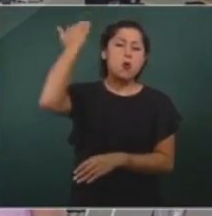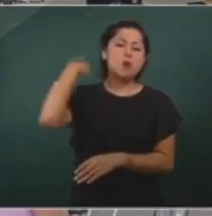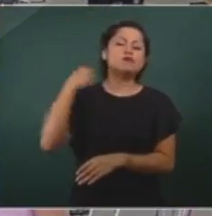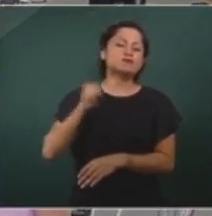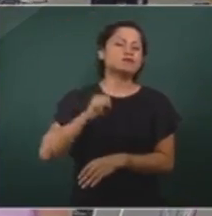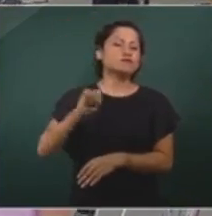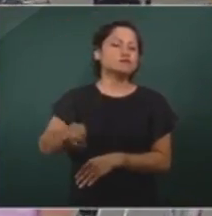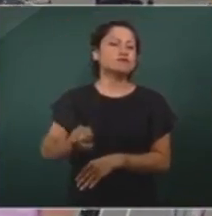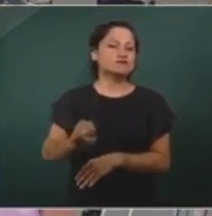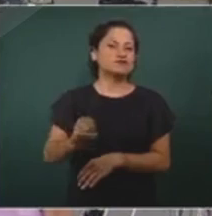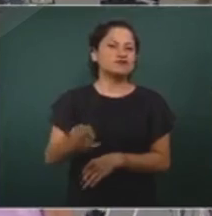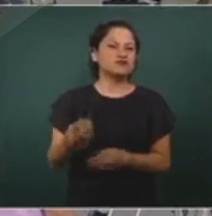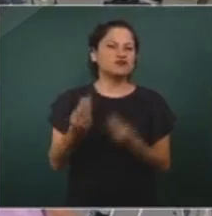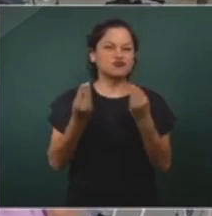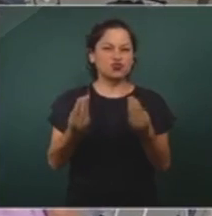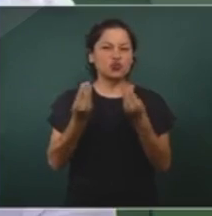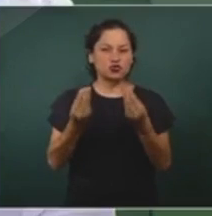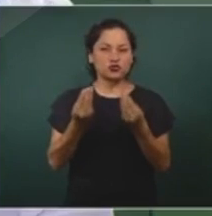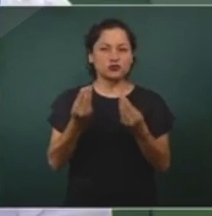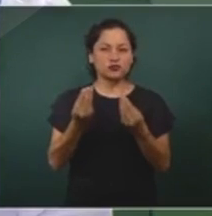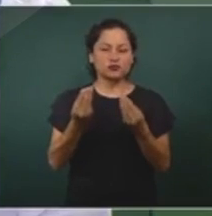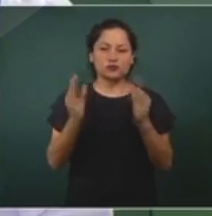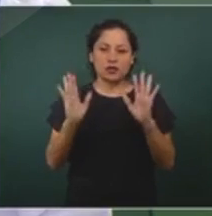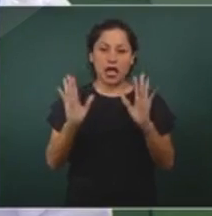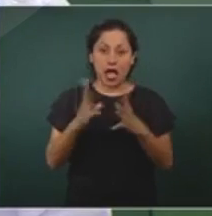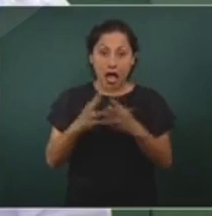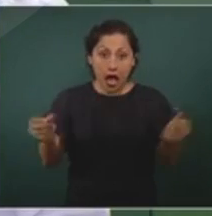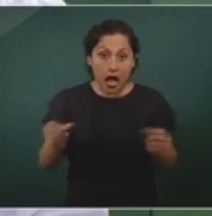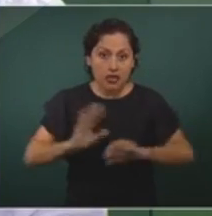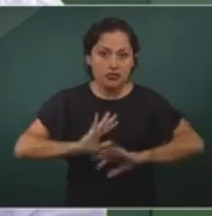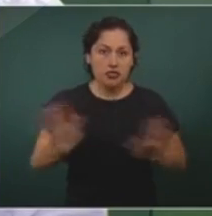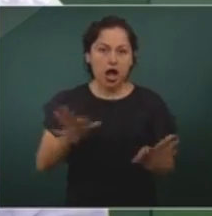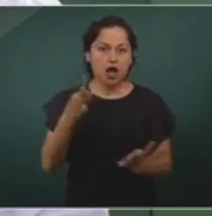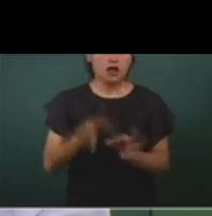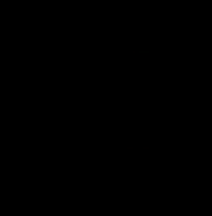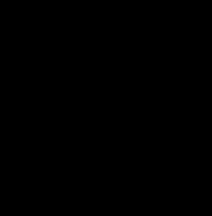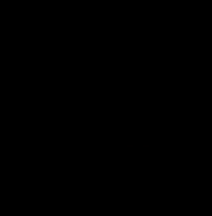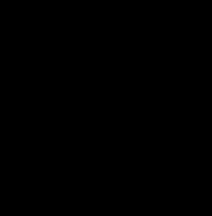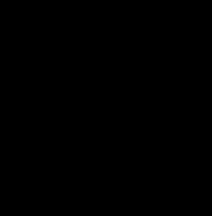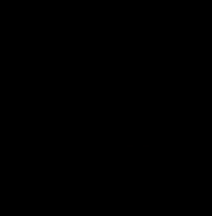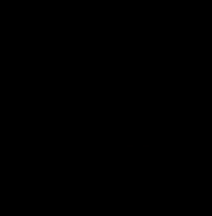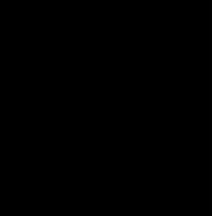No quiere decir que se haya resuelto el problema, pero bueno.